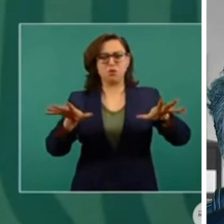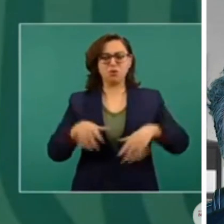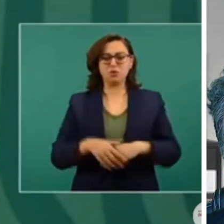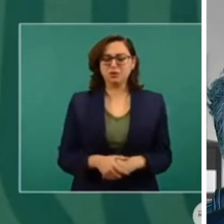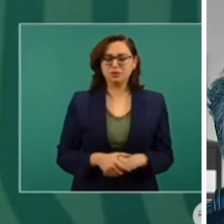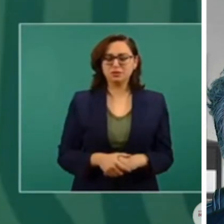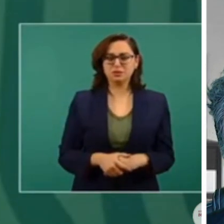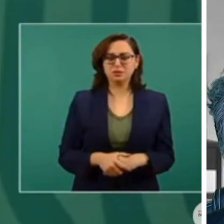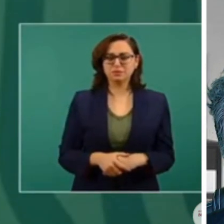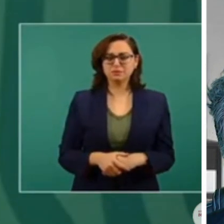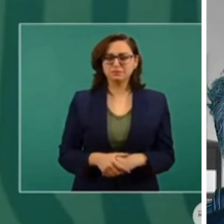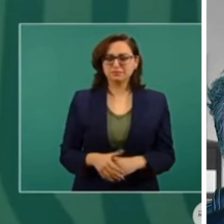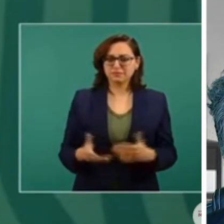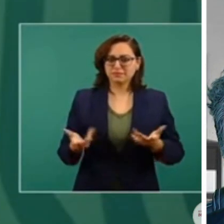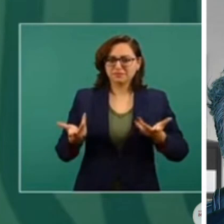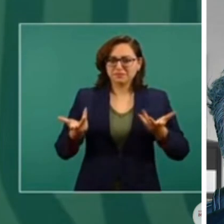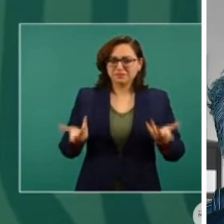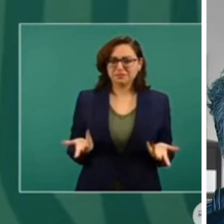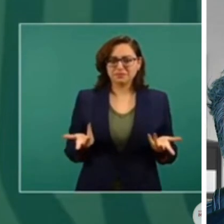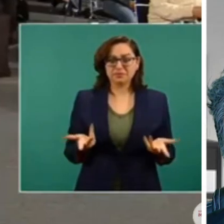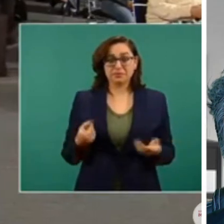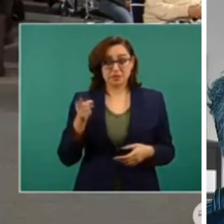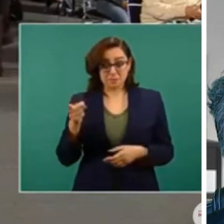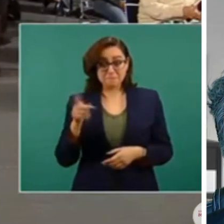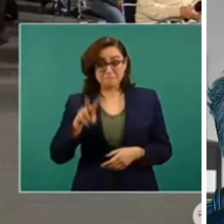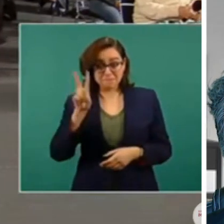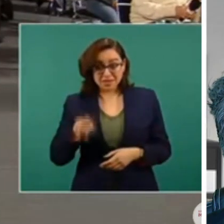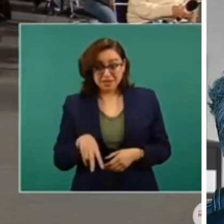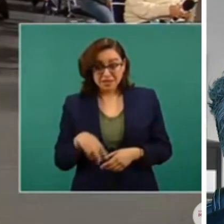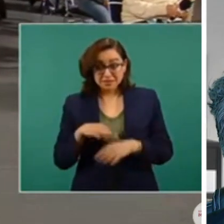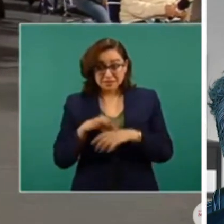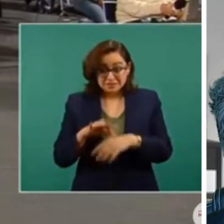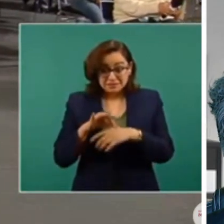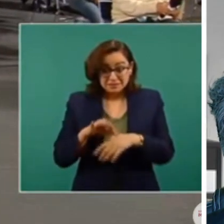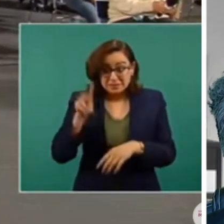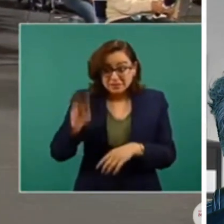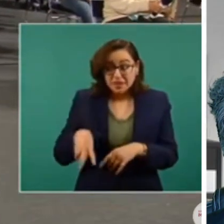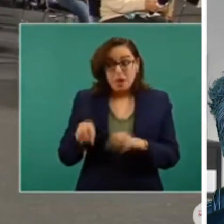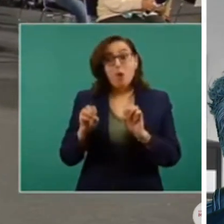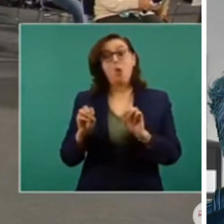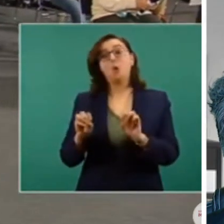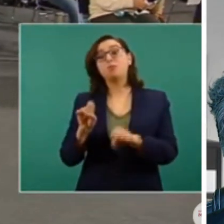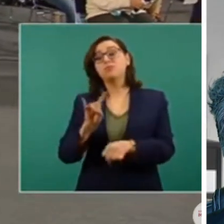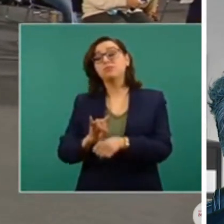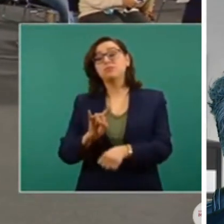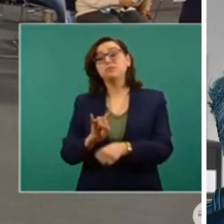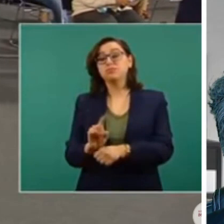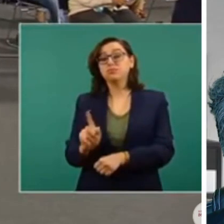No, lo que hay que ver es si no fue montado, porque son capaces de todo.